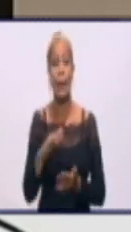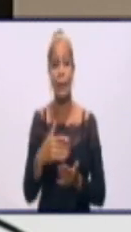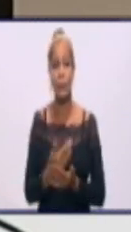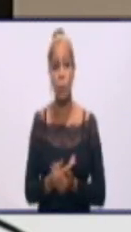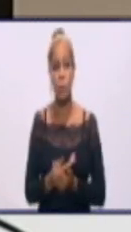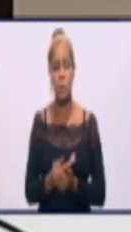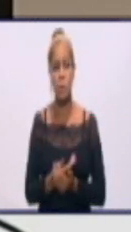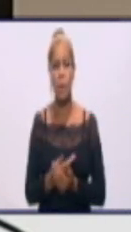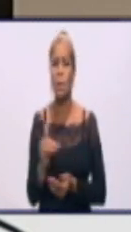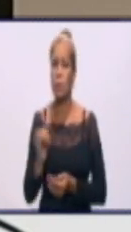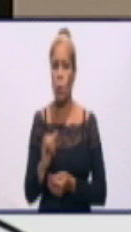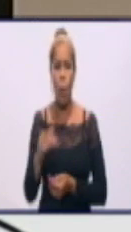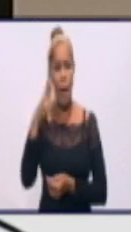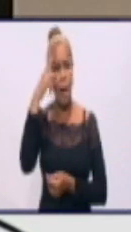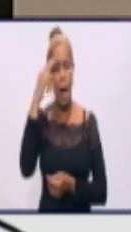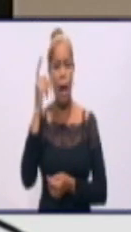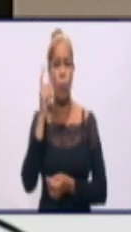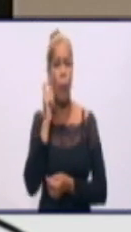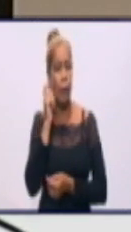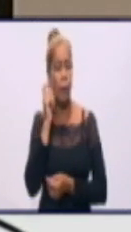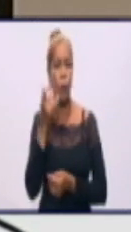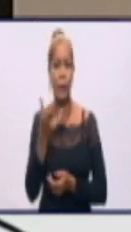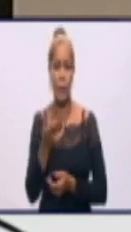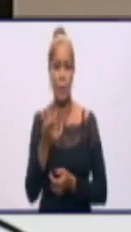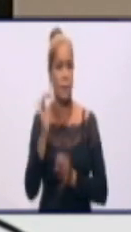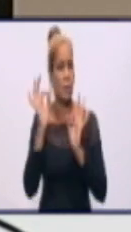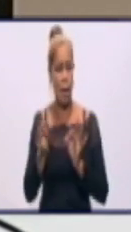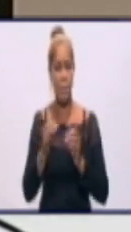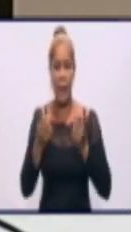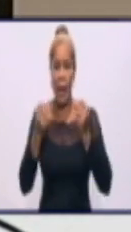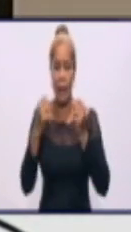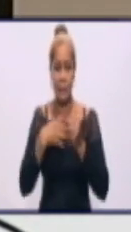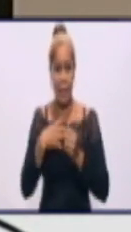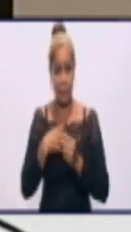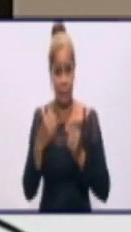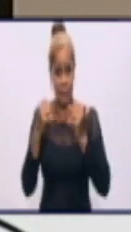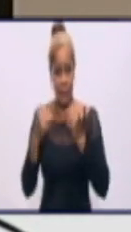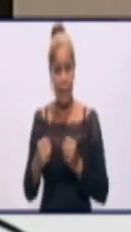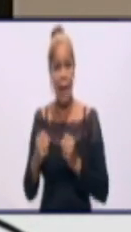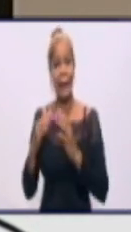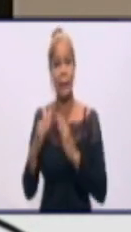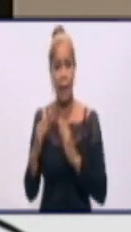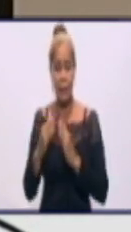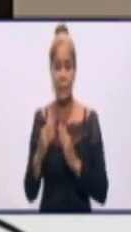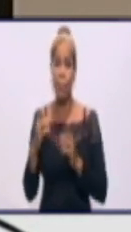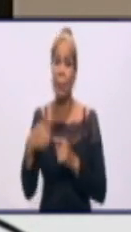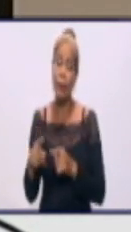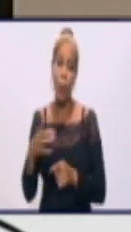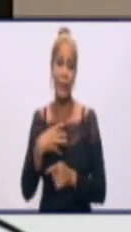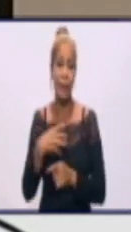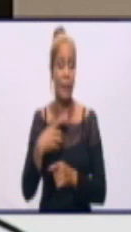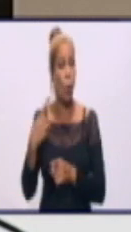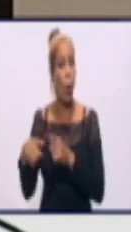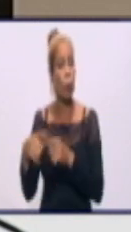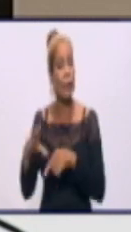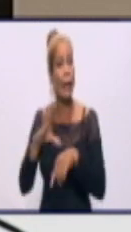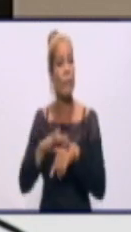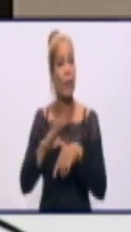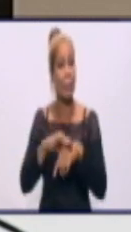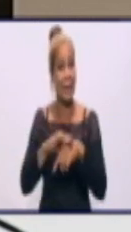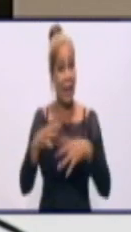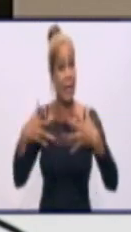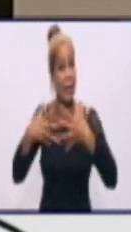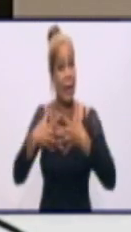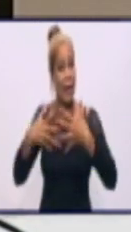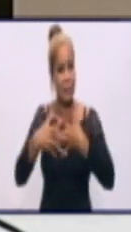abuelitos que permanecían en casa porque son abuelitos que han tenido otras patologías asociadas que no les permiten la movilidad y sin